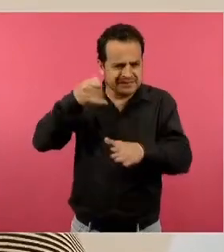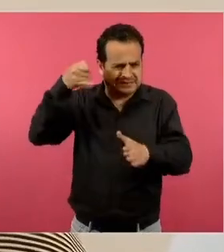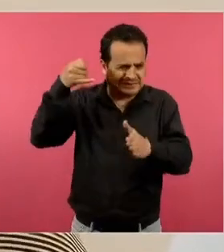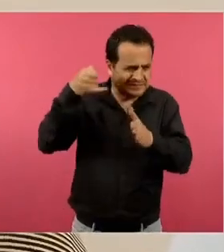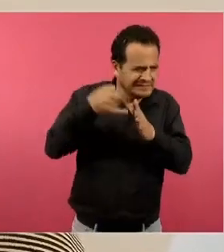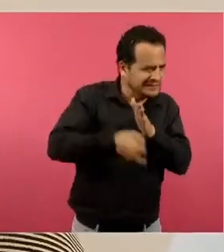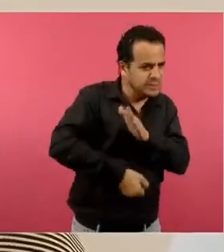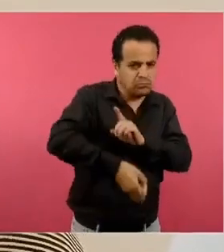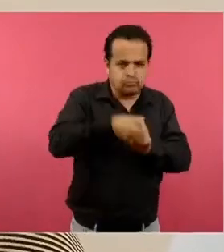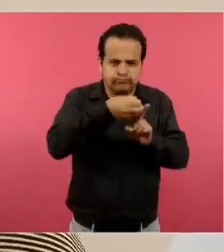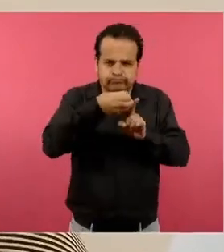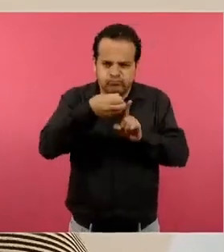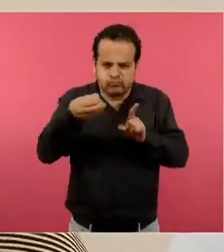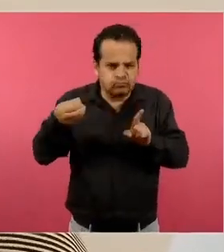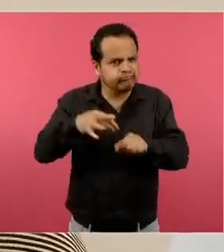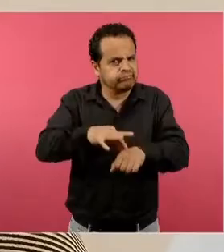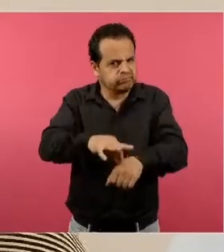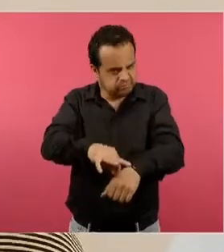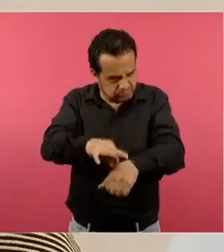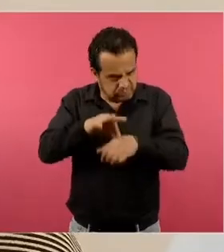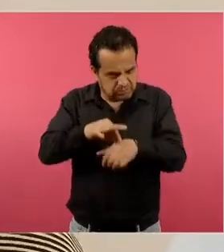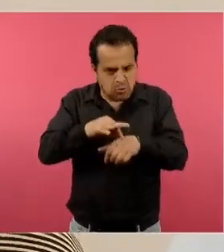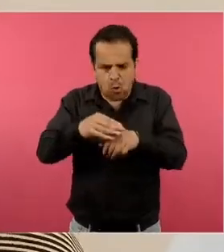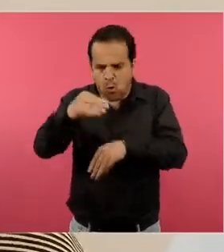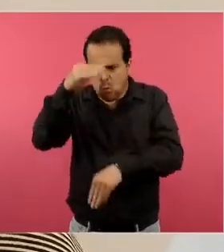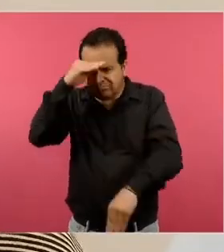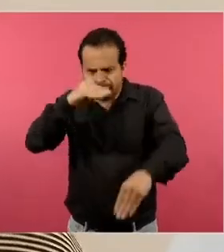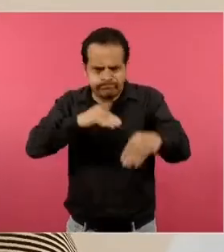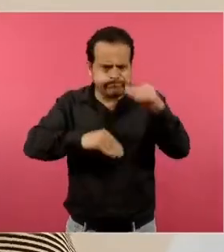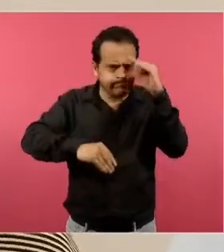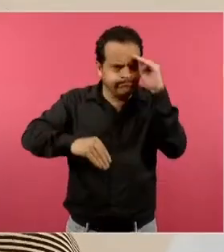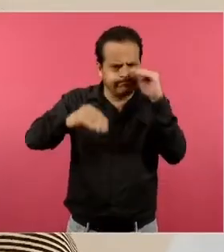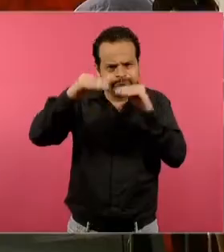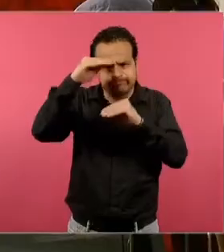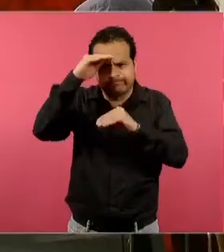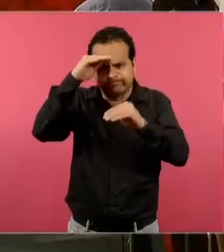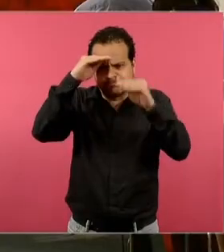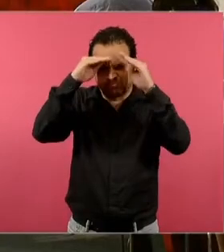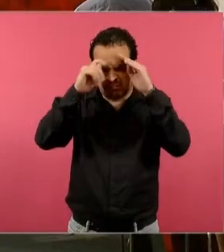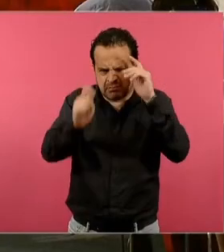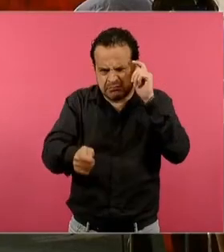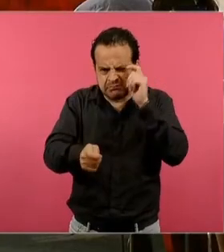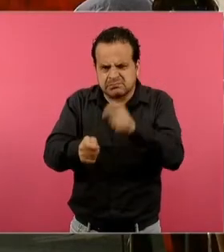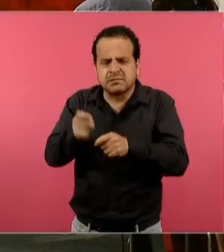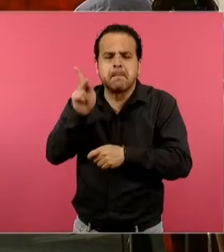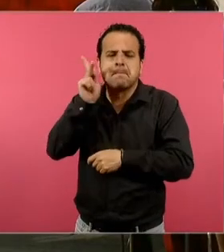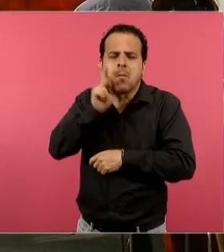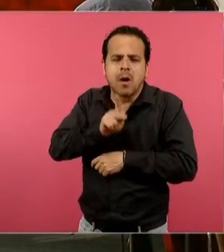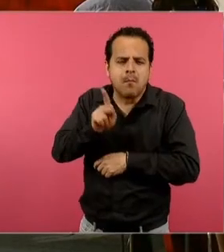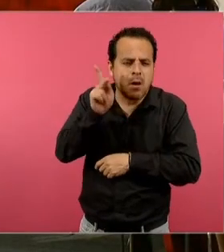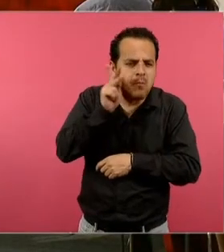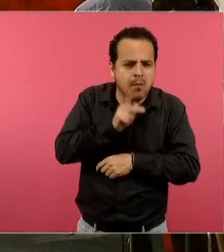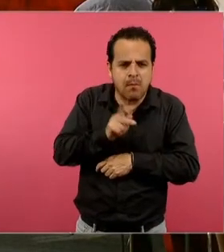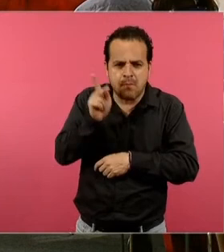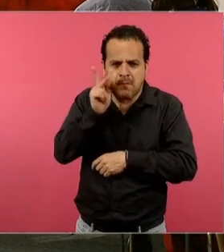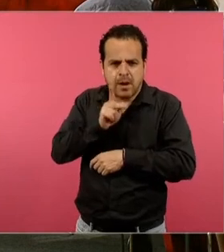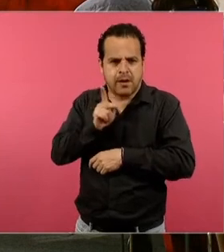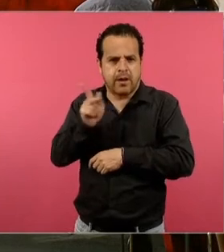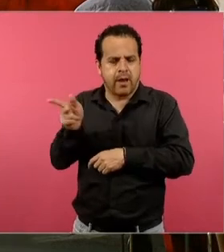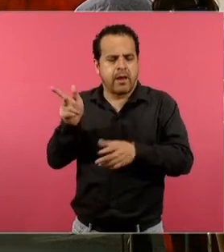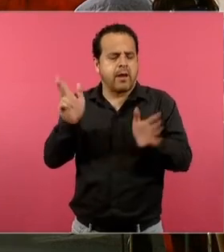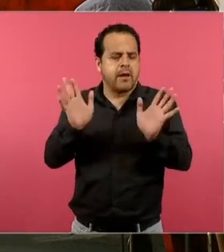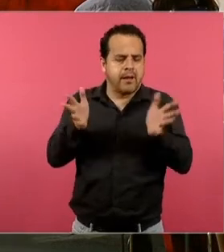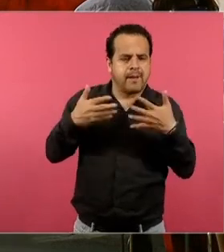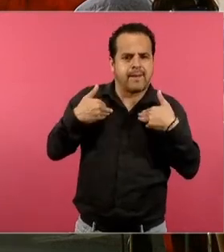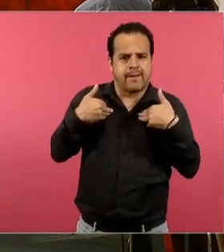sí, a través del pensamiento matemático, pero el pensamiento matemático no como un ejercicio de memorización. No sé, pero a muchos